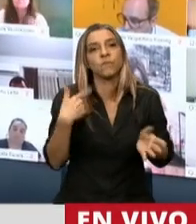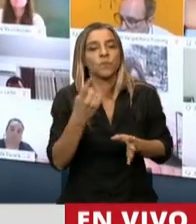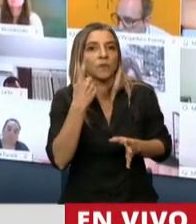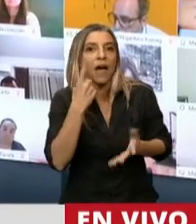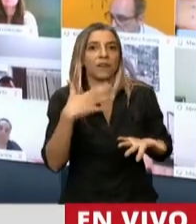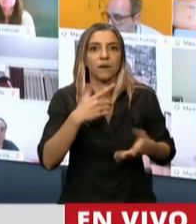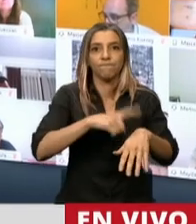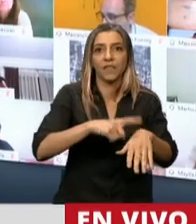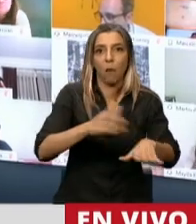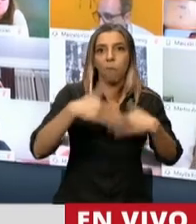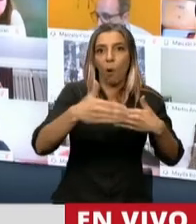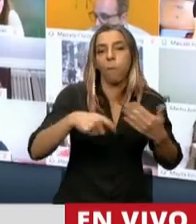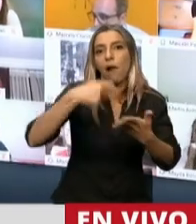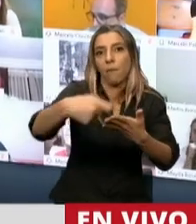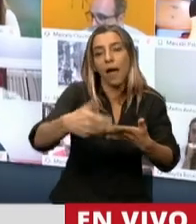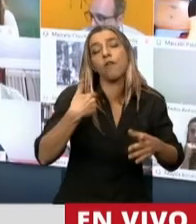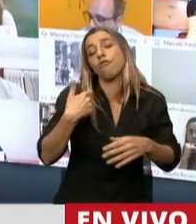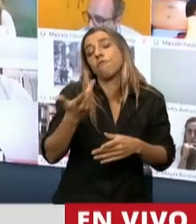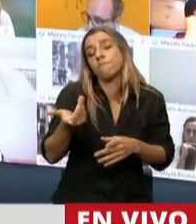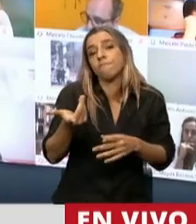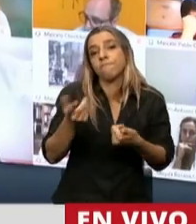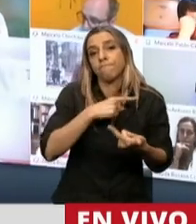los casos en que la industria así lo solicite,